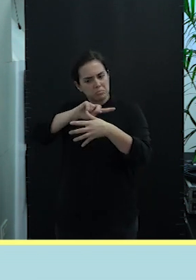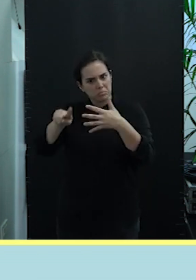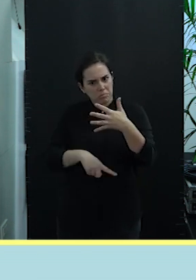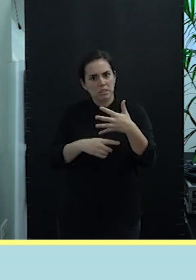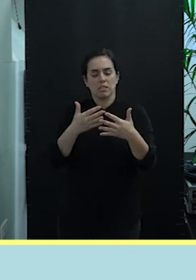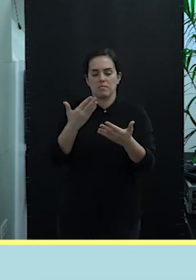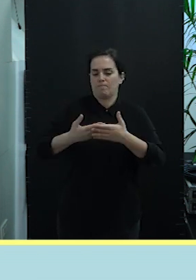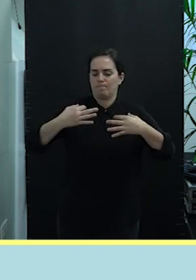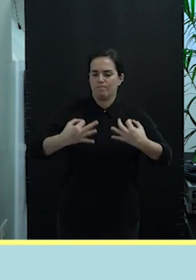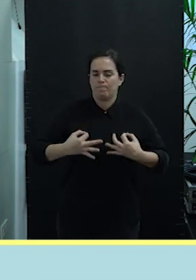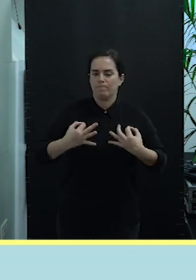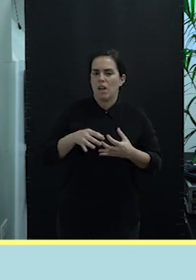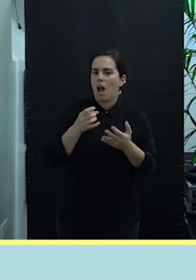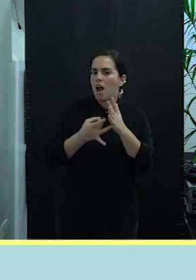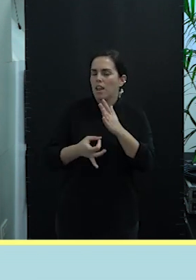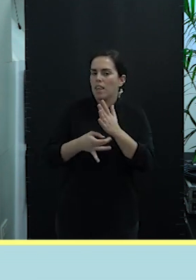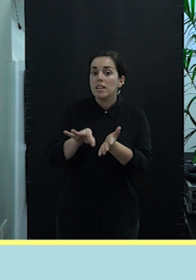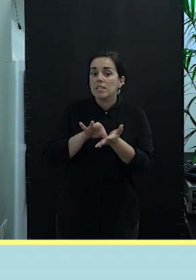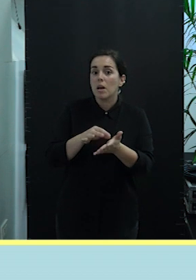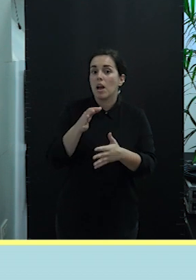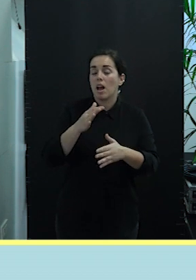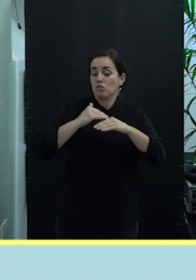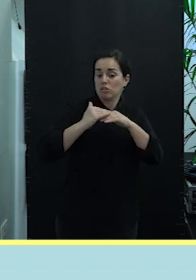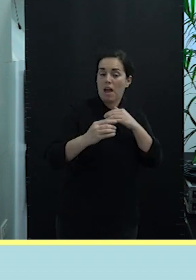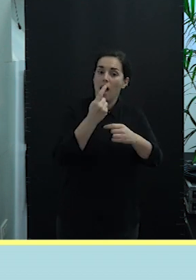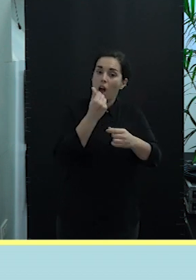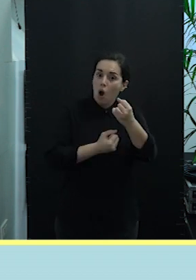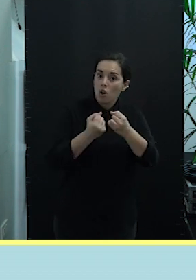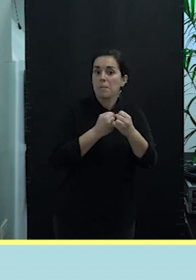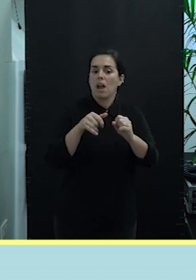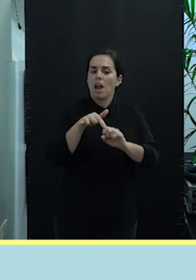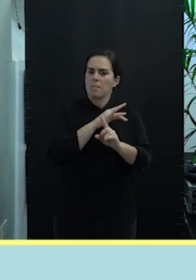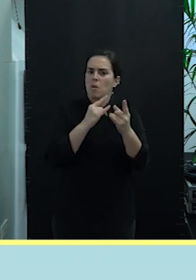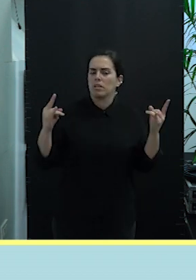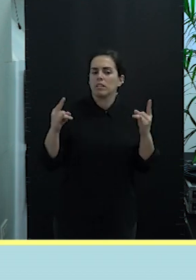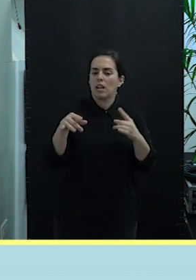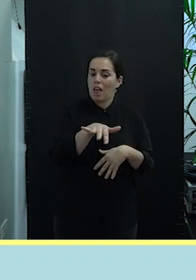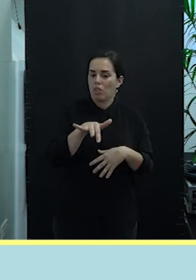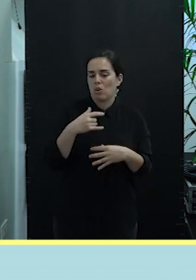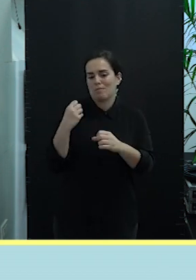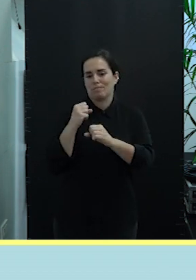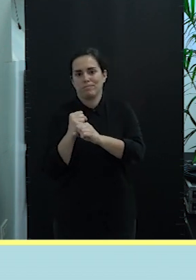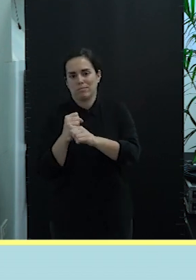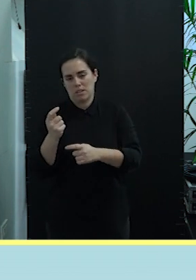de los servicios y la sostenibilidad económica y medioambiental en las zonas dependientes de la pesca.